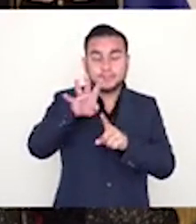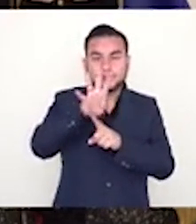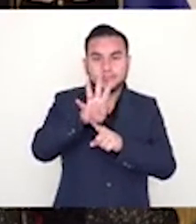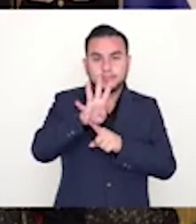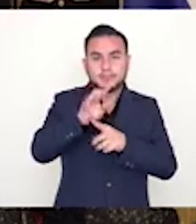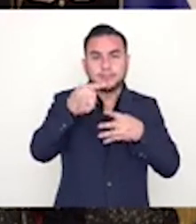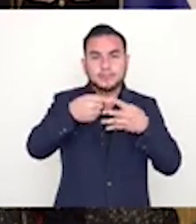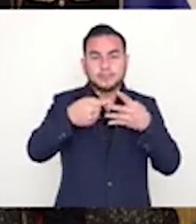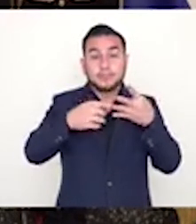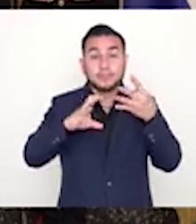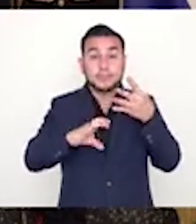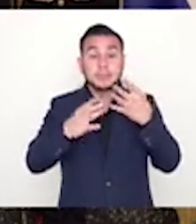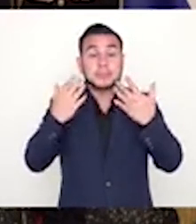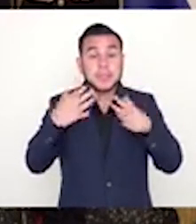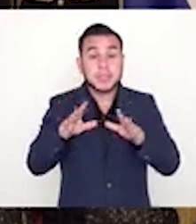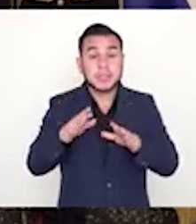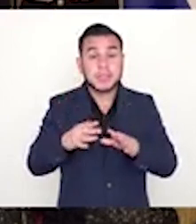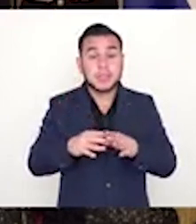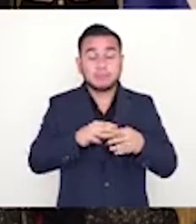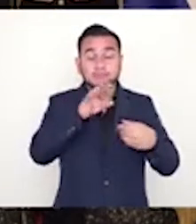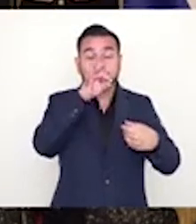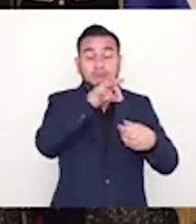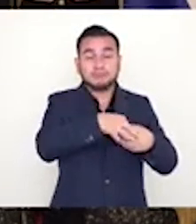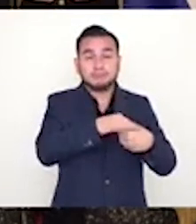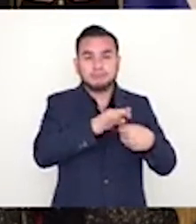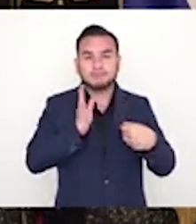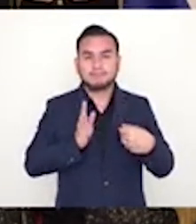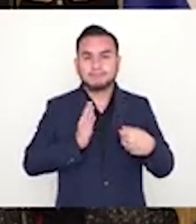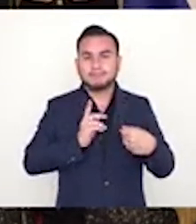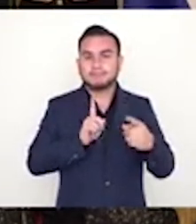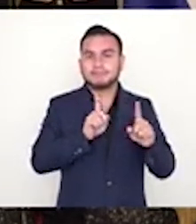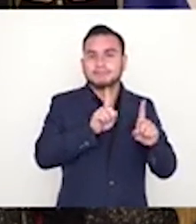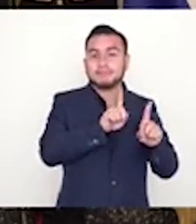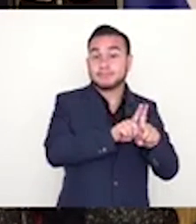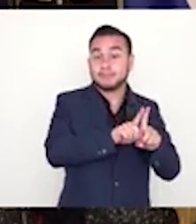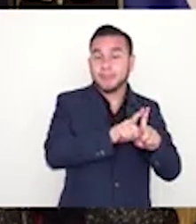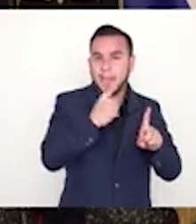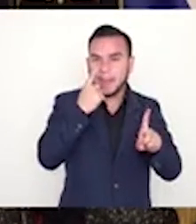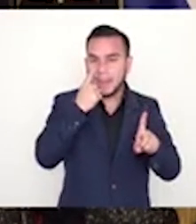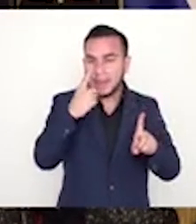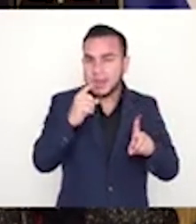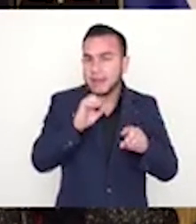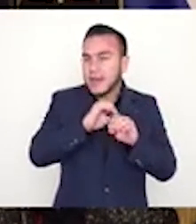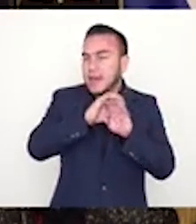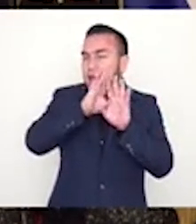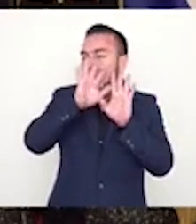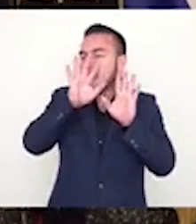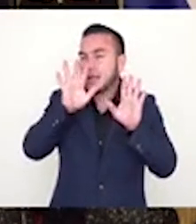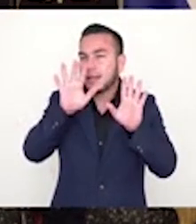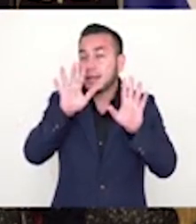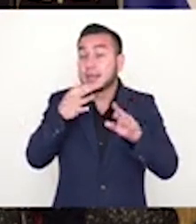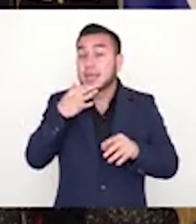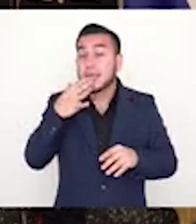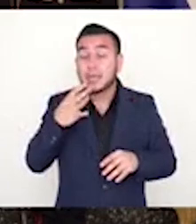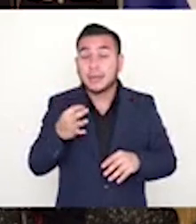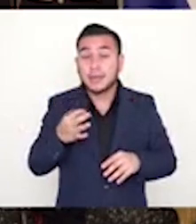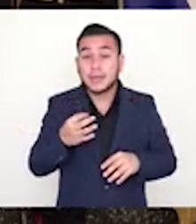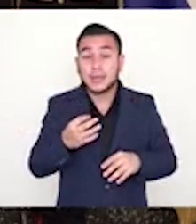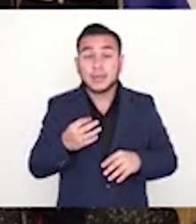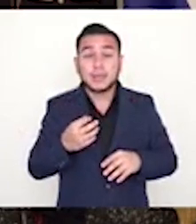ya escogió bando electoral y eso se puede ver hasta la vista. Bien dice la